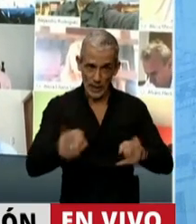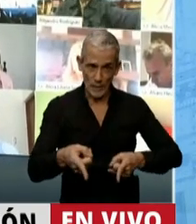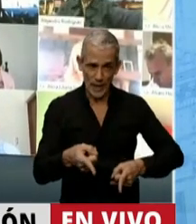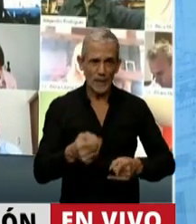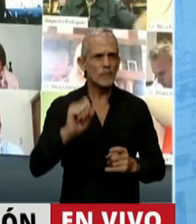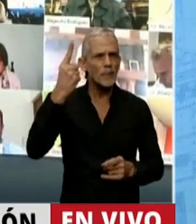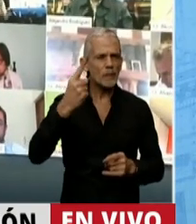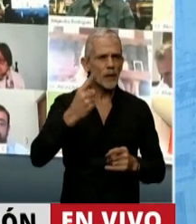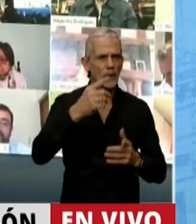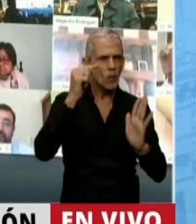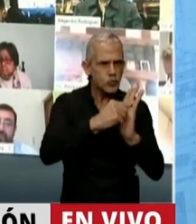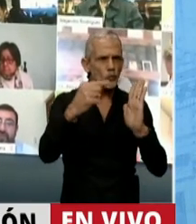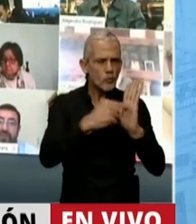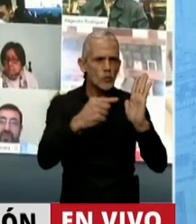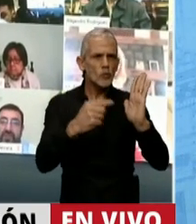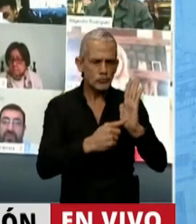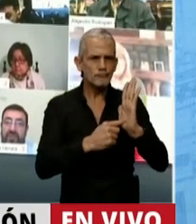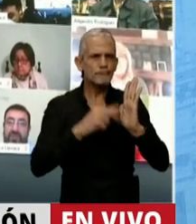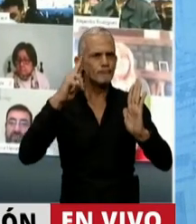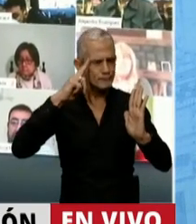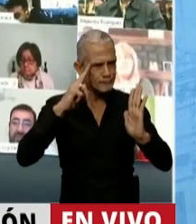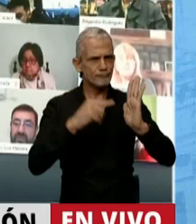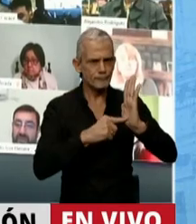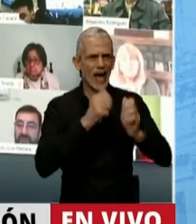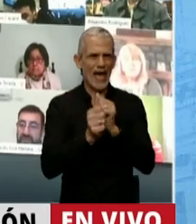que se les pone condiciones a las empresas que acceden.